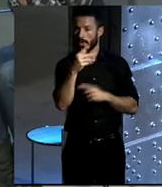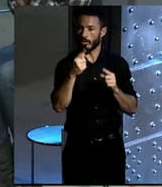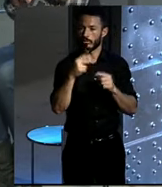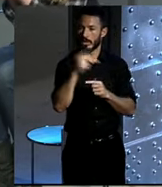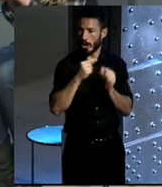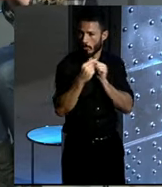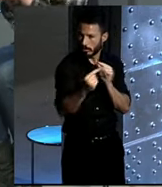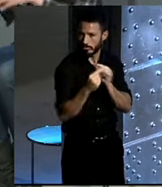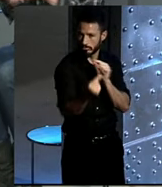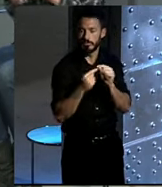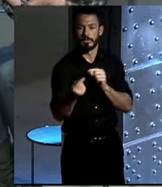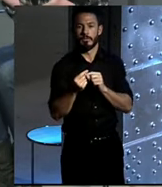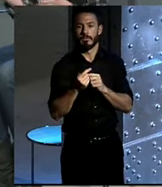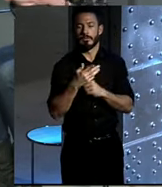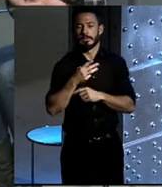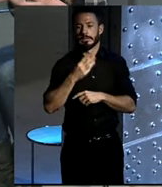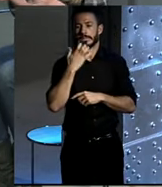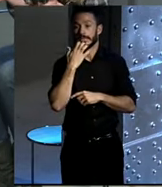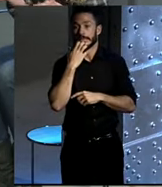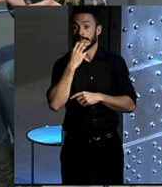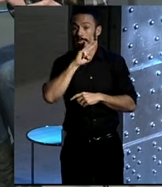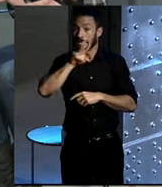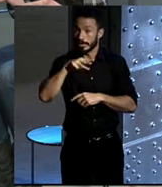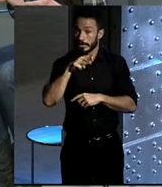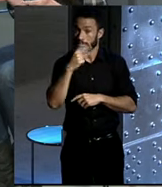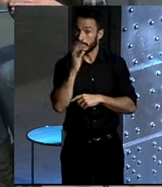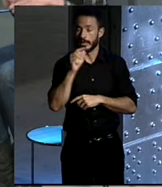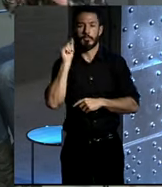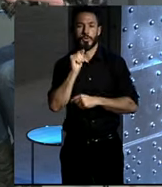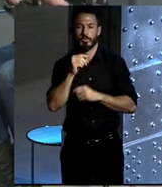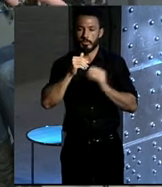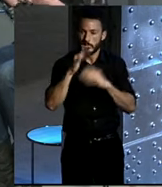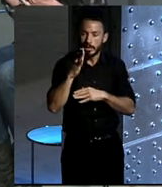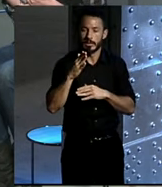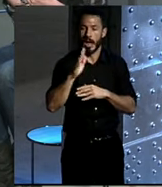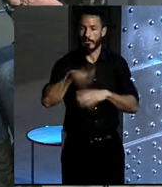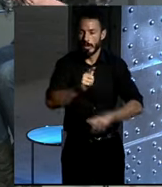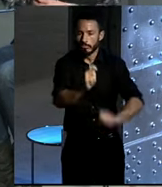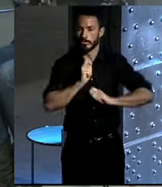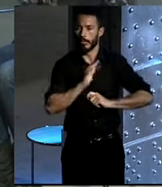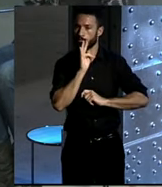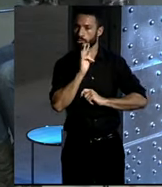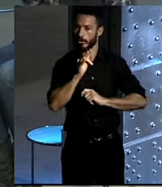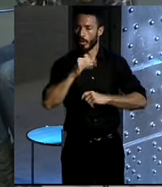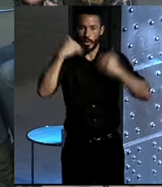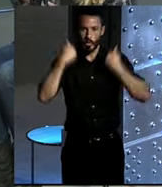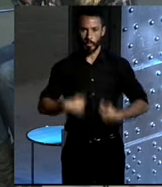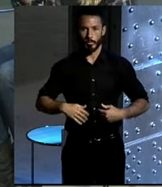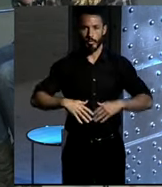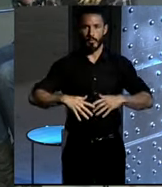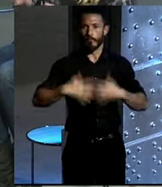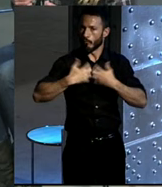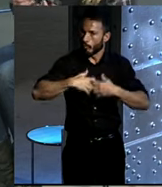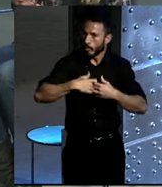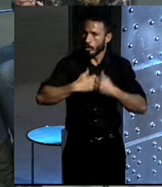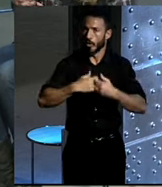largos, a partir de media hora, los beneficios físicos y mentales son muy evidentes. Todo tu cuerpo se pone en funcionamiento. Tu satisfacción y toda